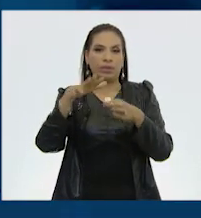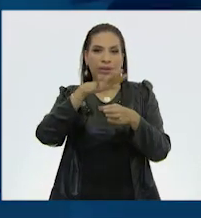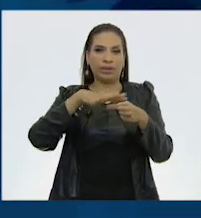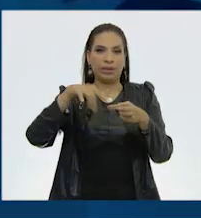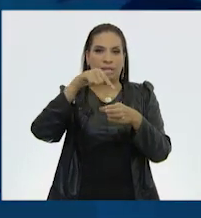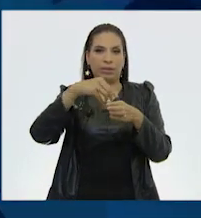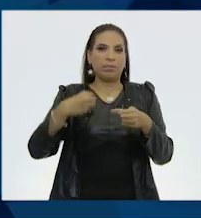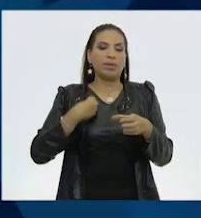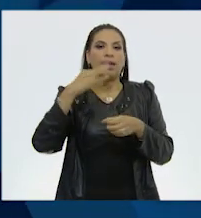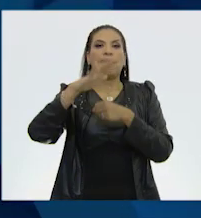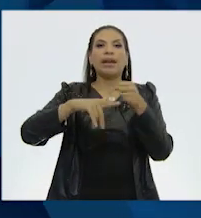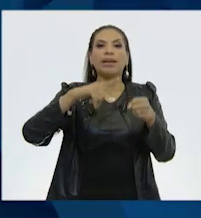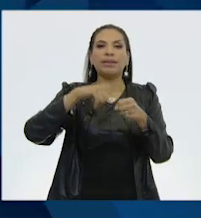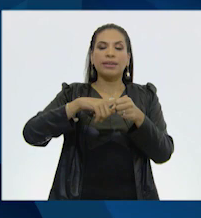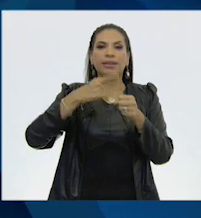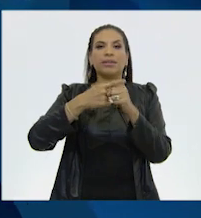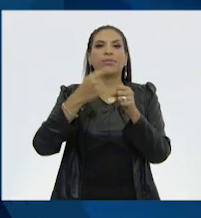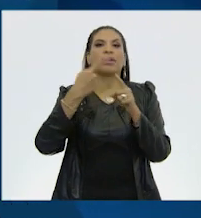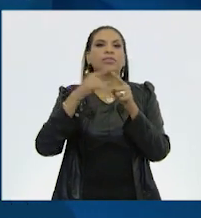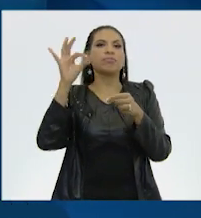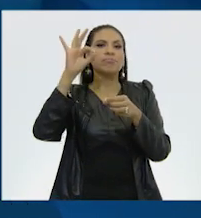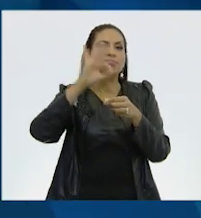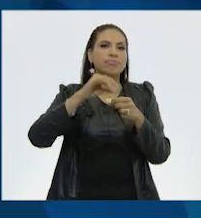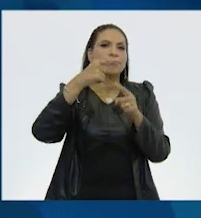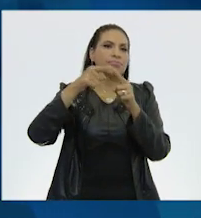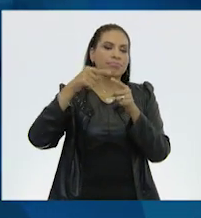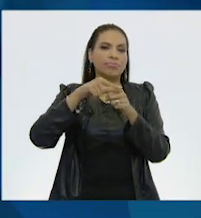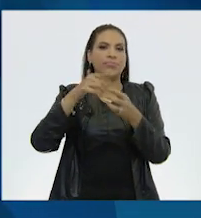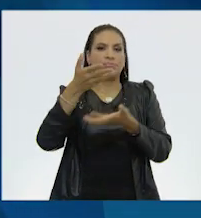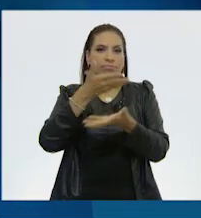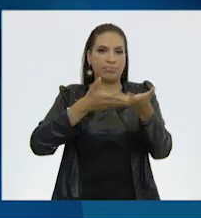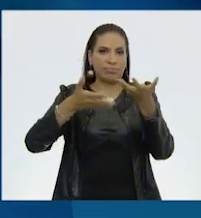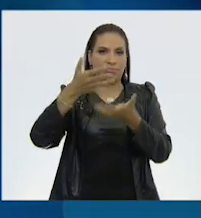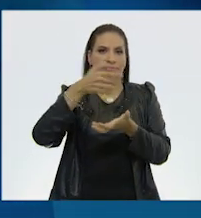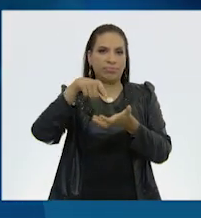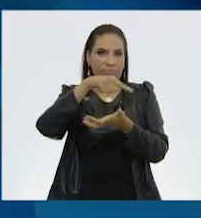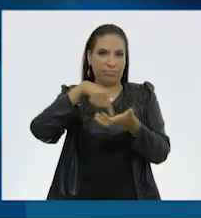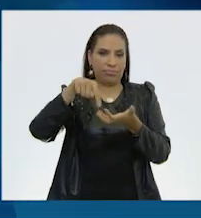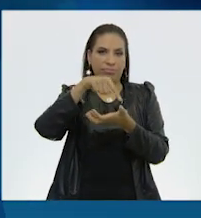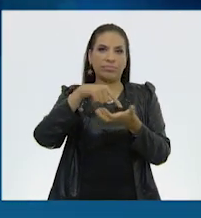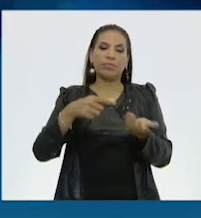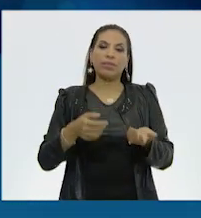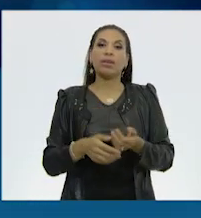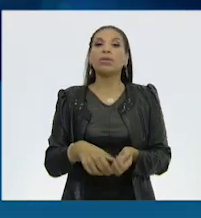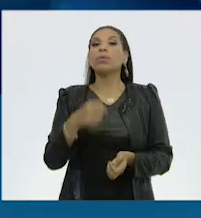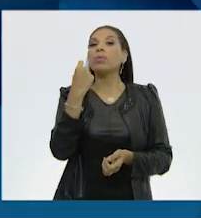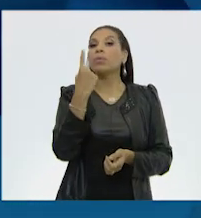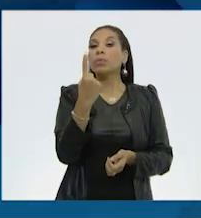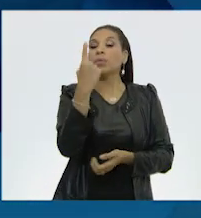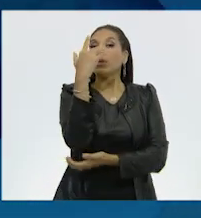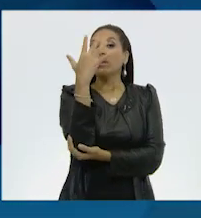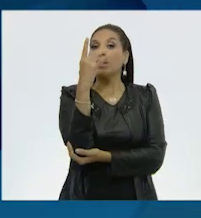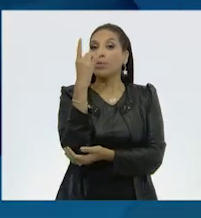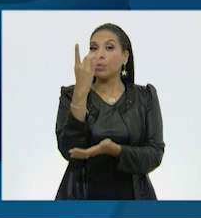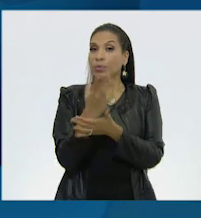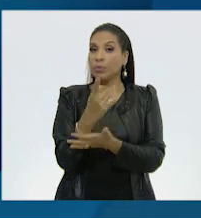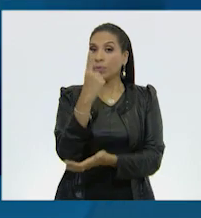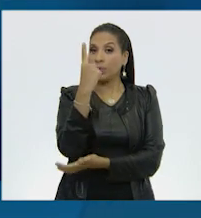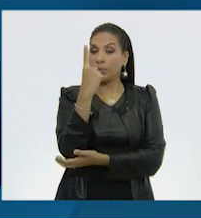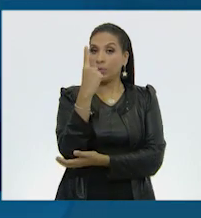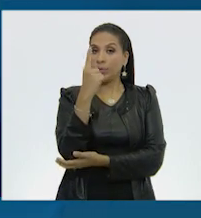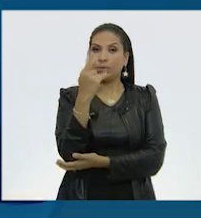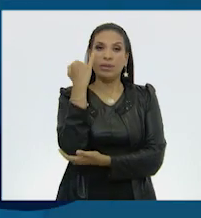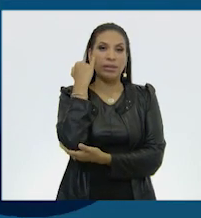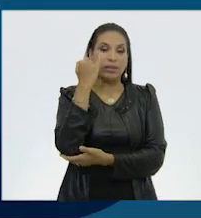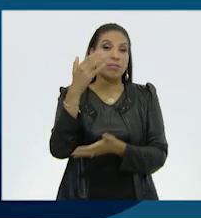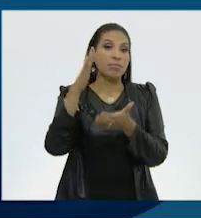viven animales e insectos que interactúan entre sí. Y lo decía, un solo árbol, ¿eh? Fíjense